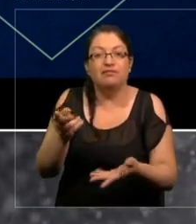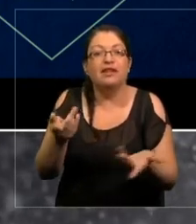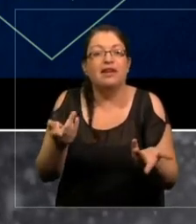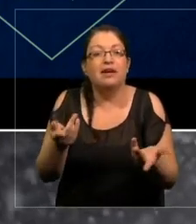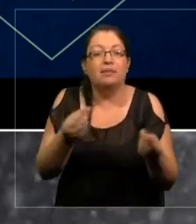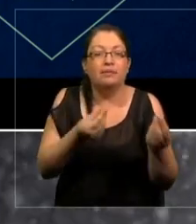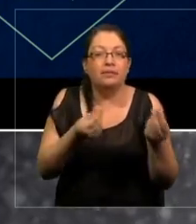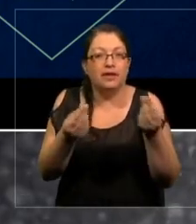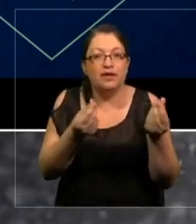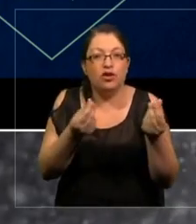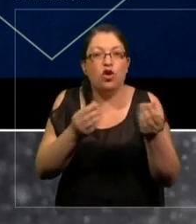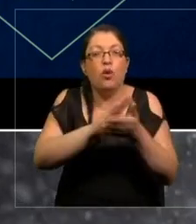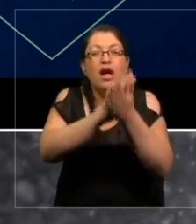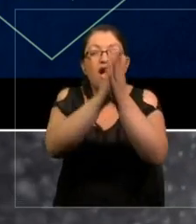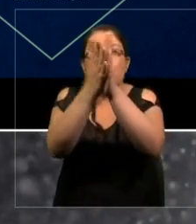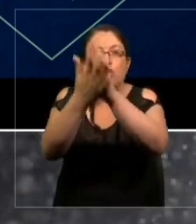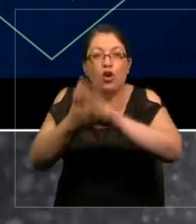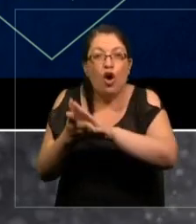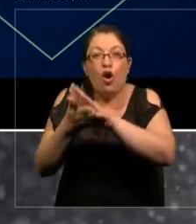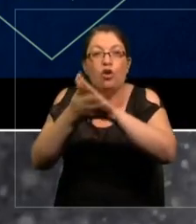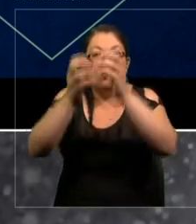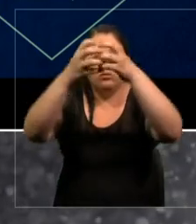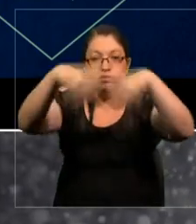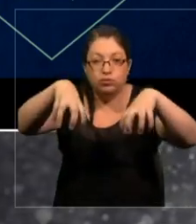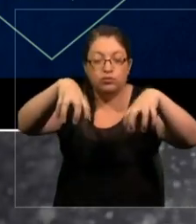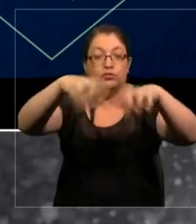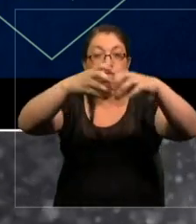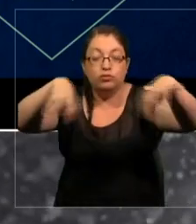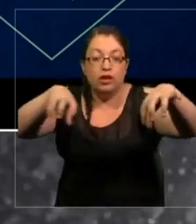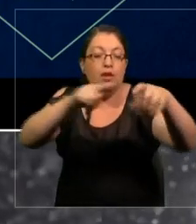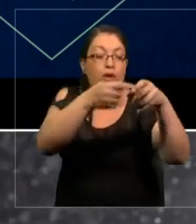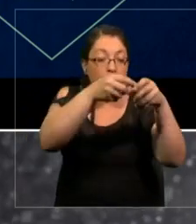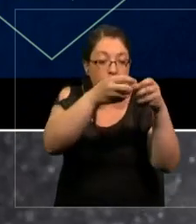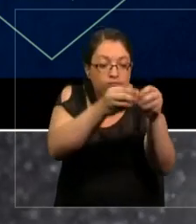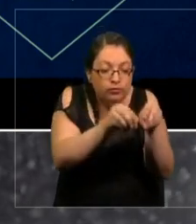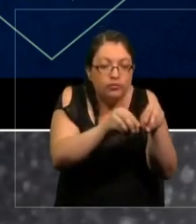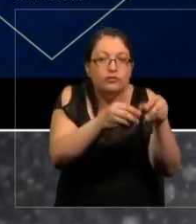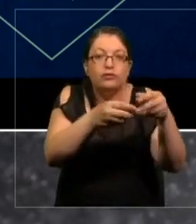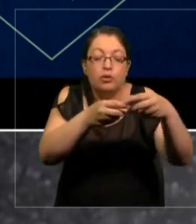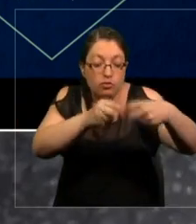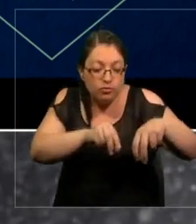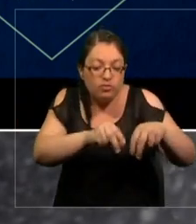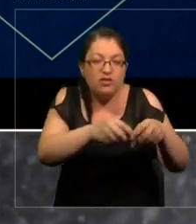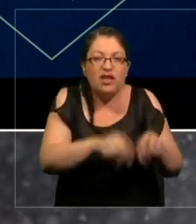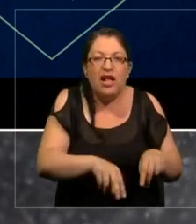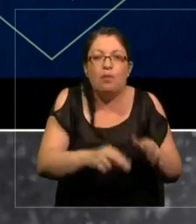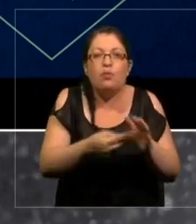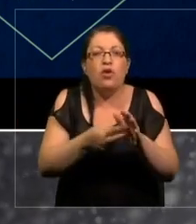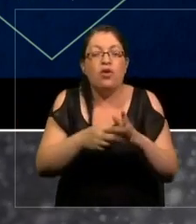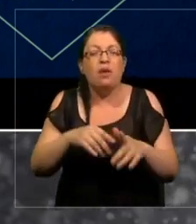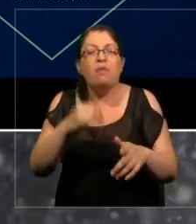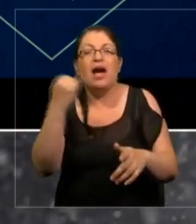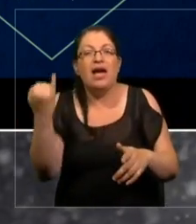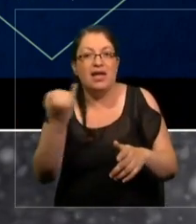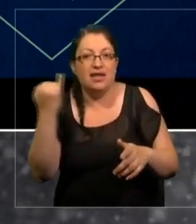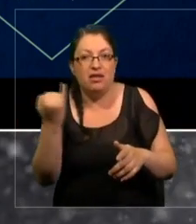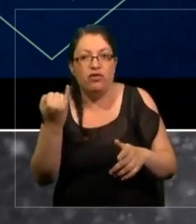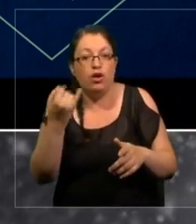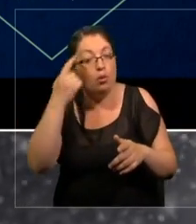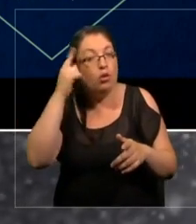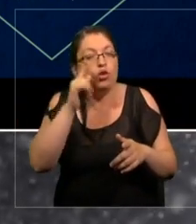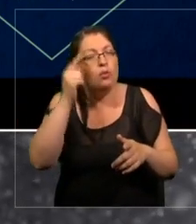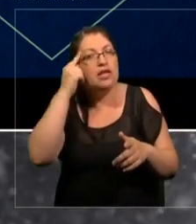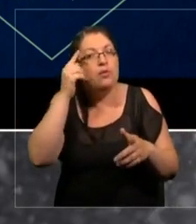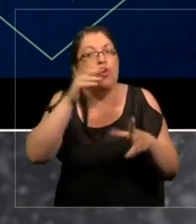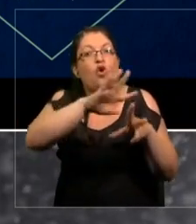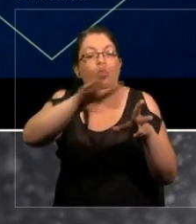deconstrucción del todo. Entonces nos enfocamos en problemas individuales sin integrarlos en el todo. Y el futuro